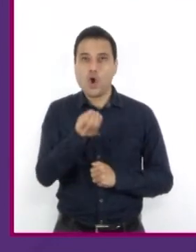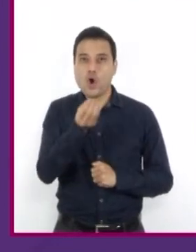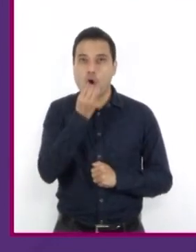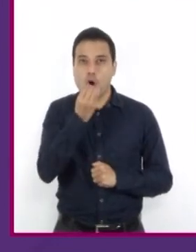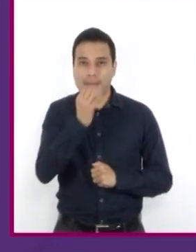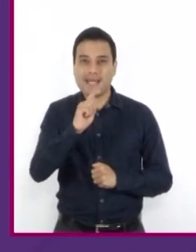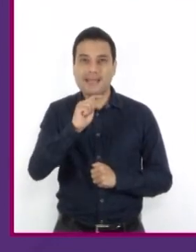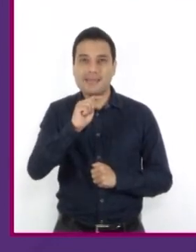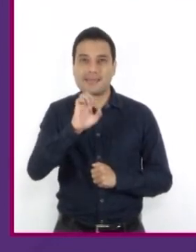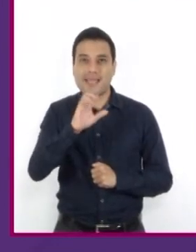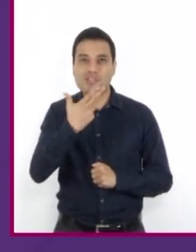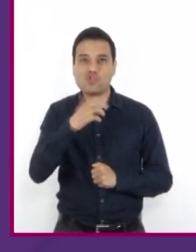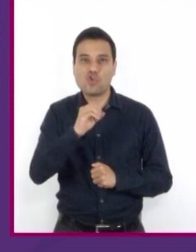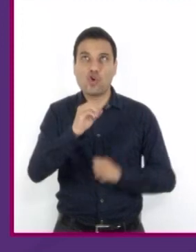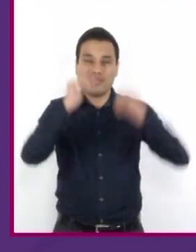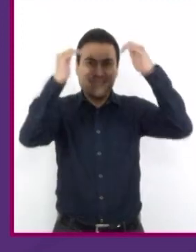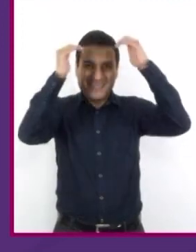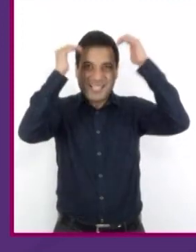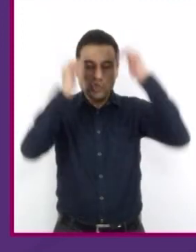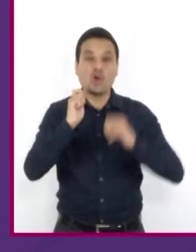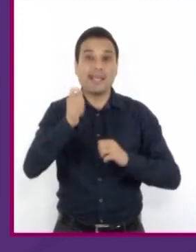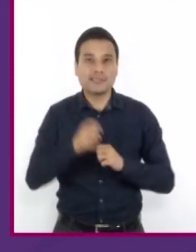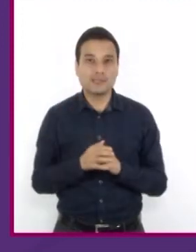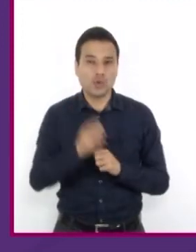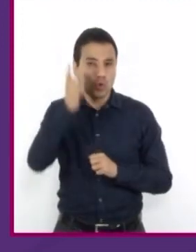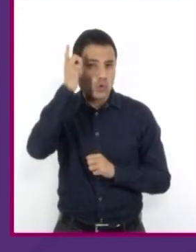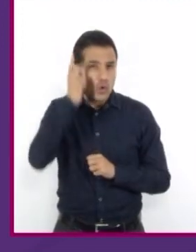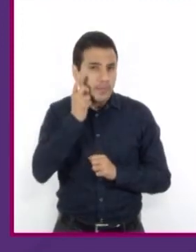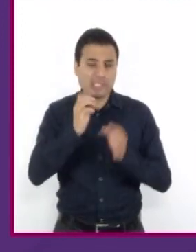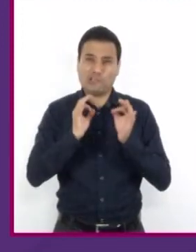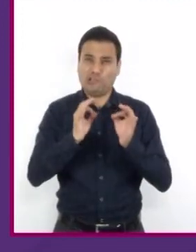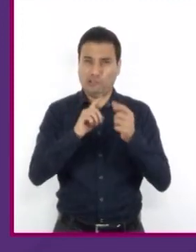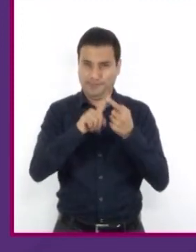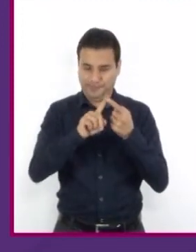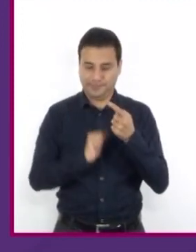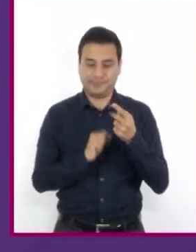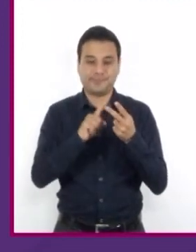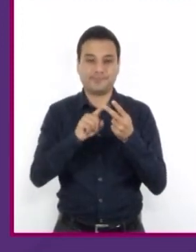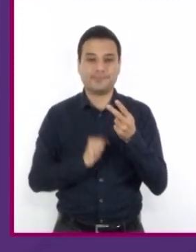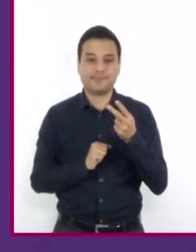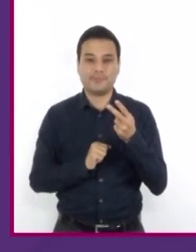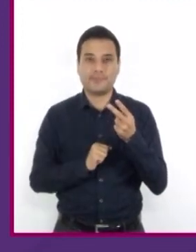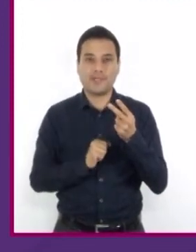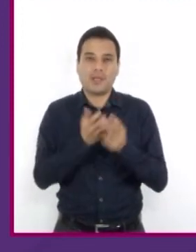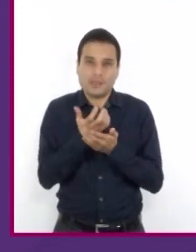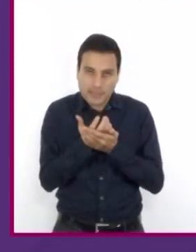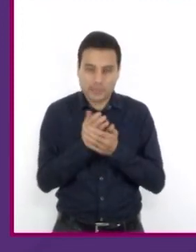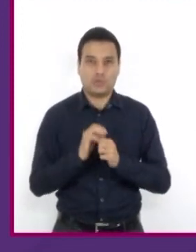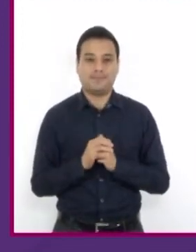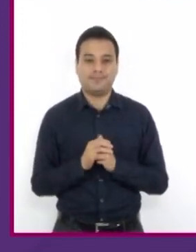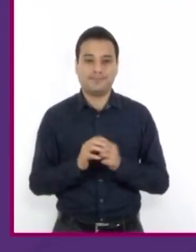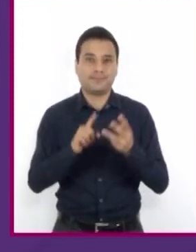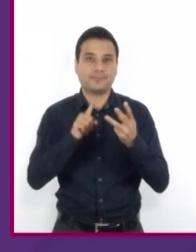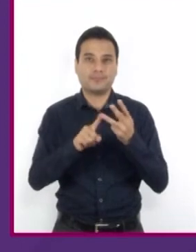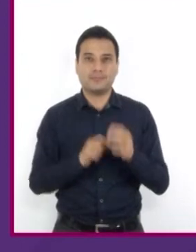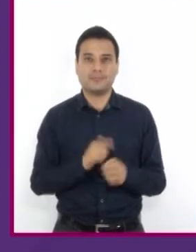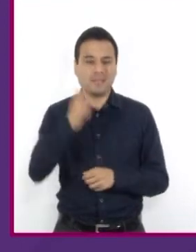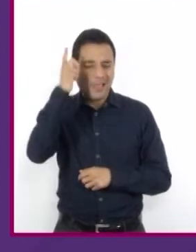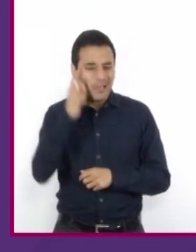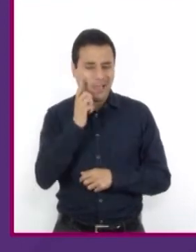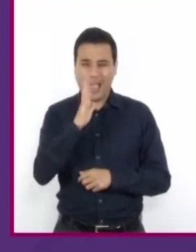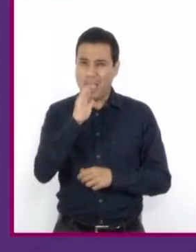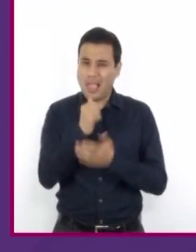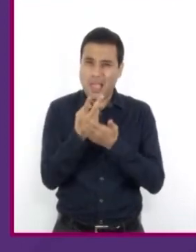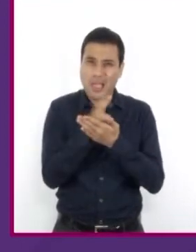a... Inciso A. Dormir excelente. Inciso B. Tomar un descanso. Inciso C. No